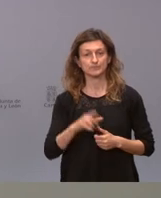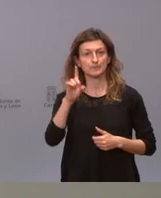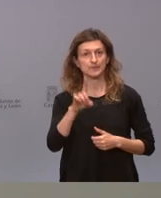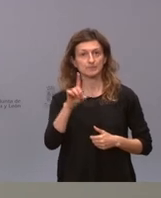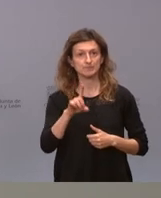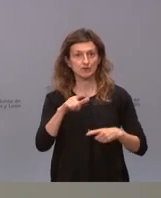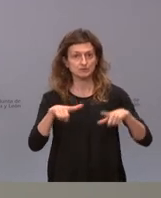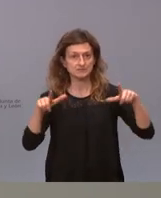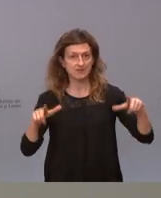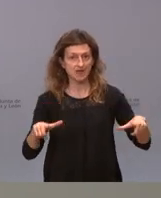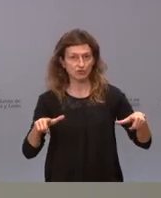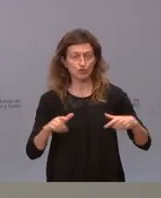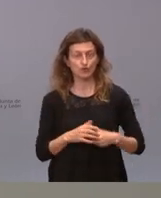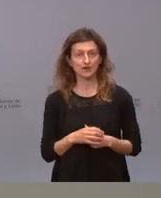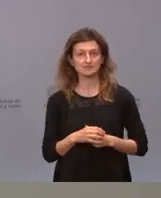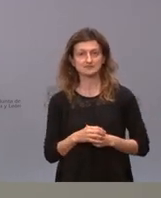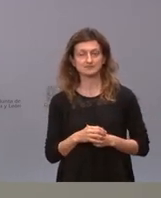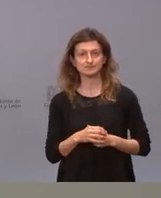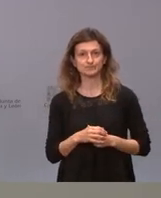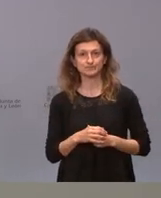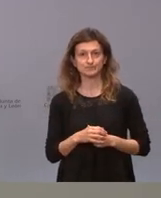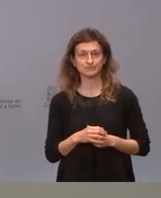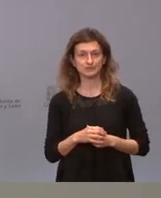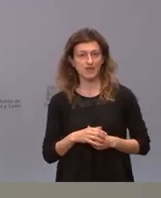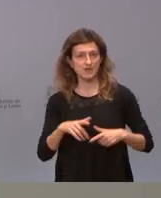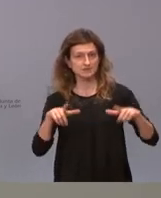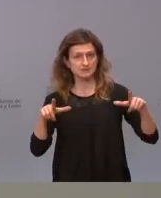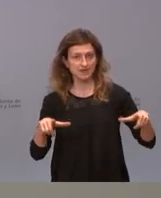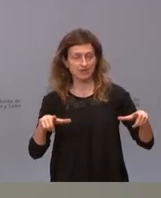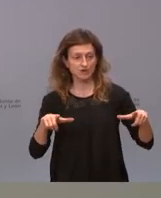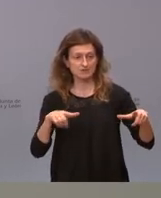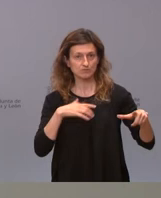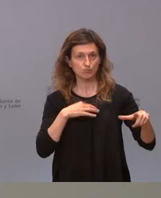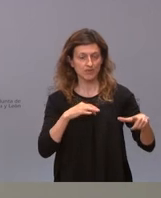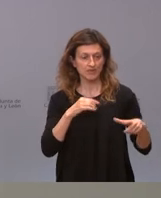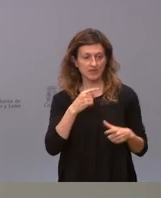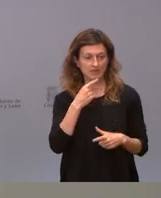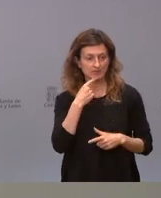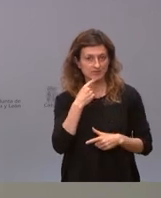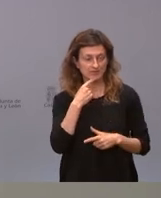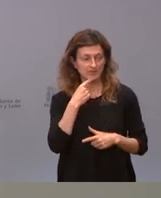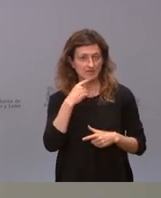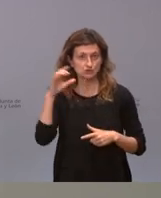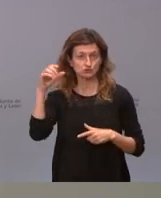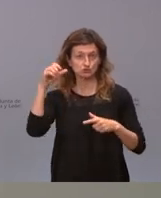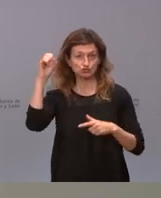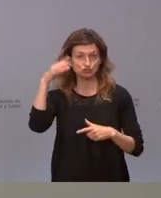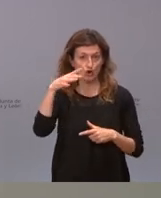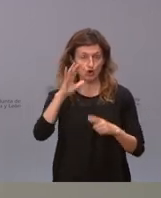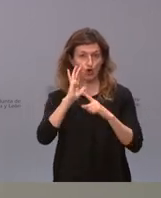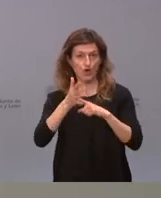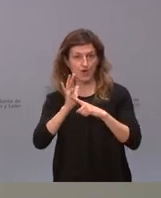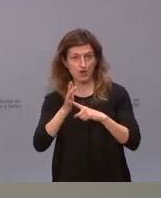plantean es decir son instalaciones bien de huertos solares o de instalaciones solares o eólicas para